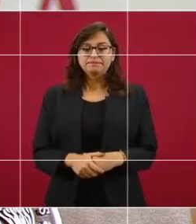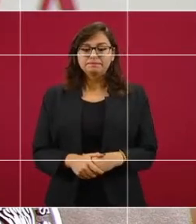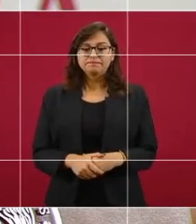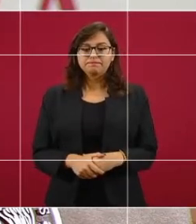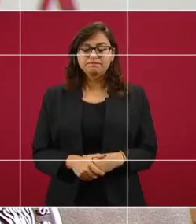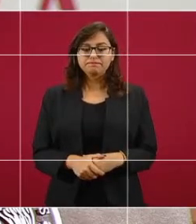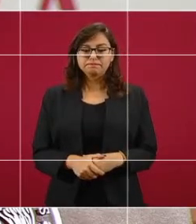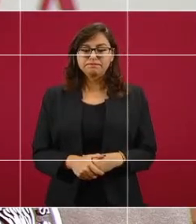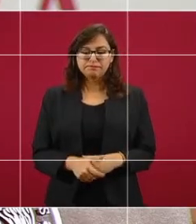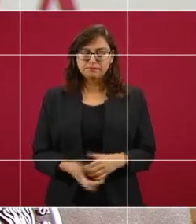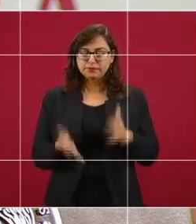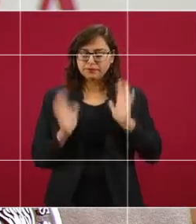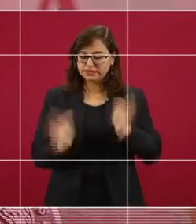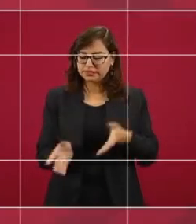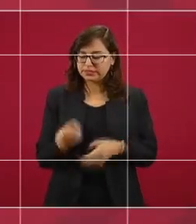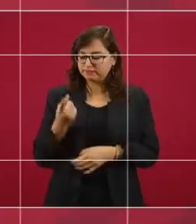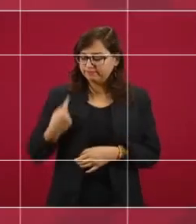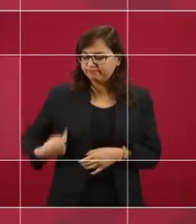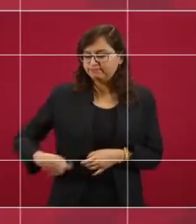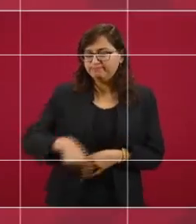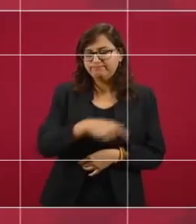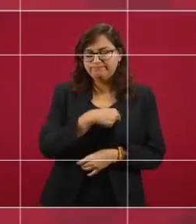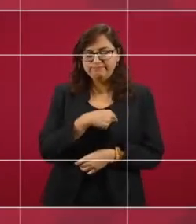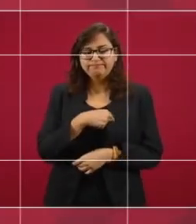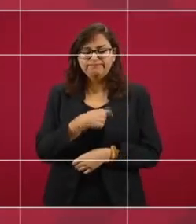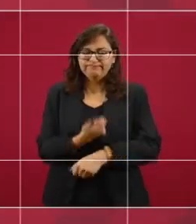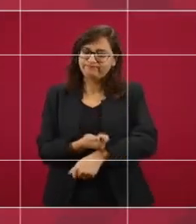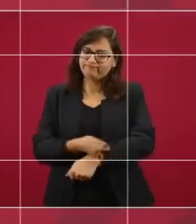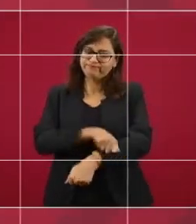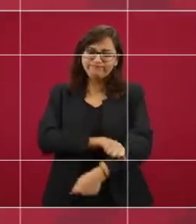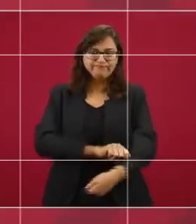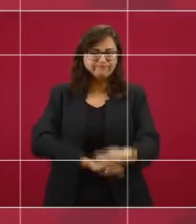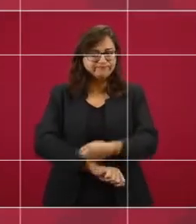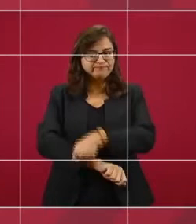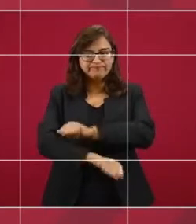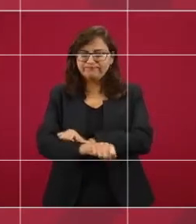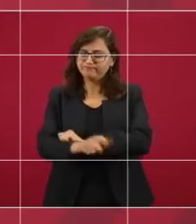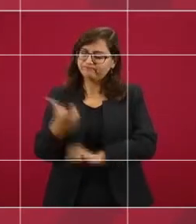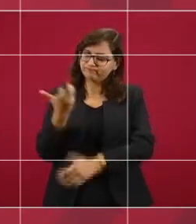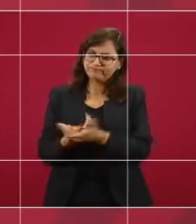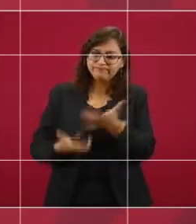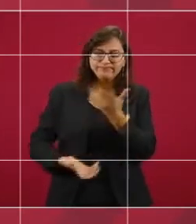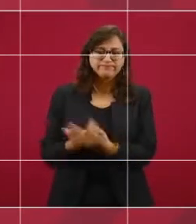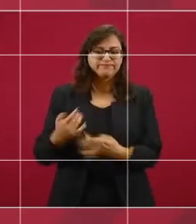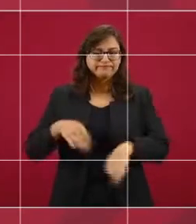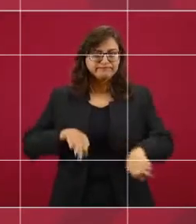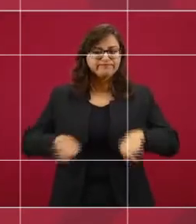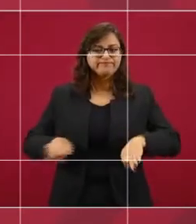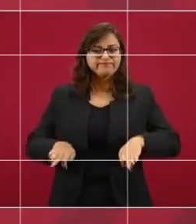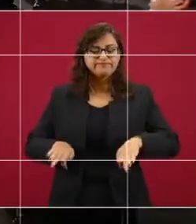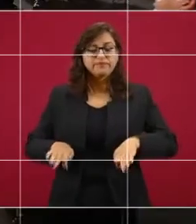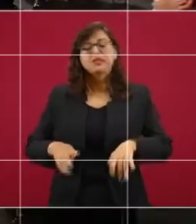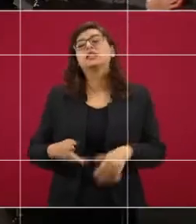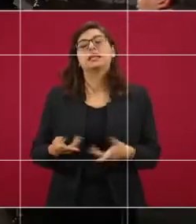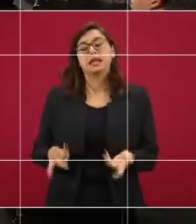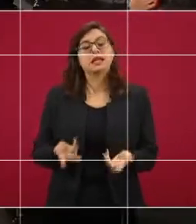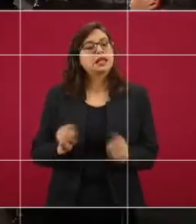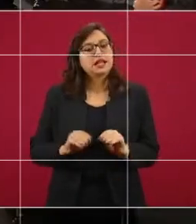ya tomando medidas. Desde luego está ya